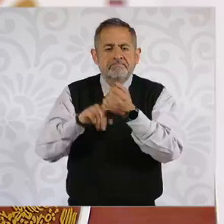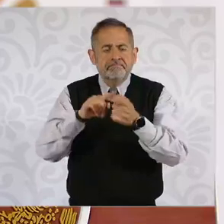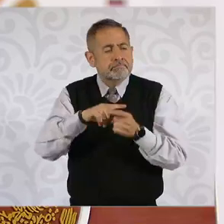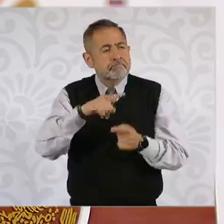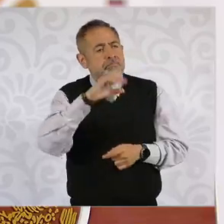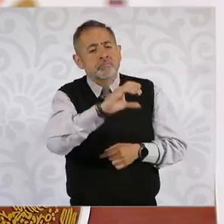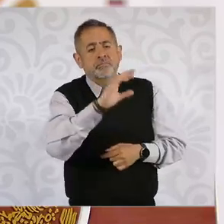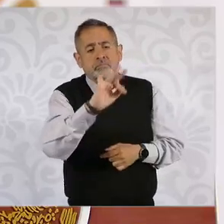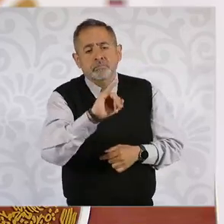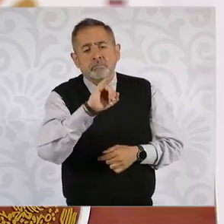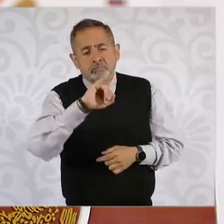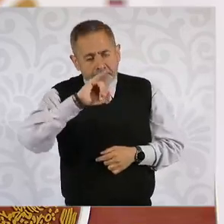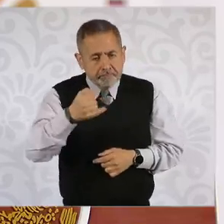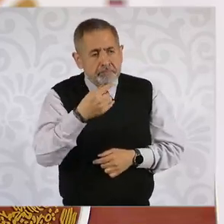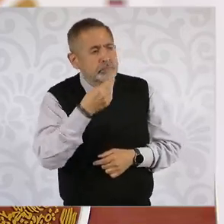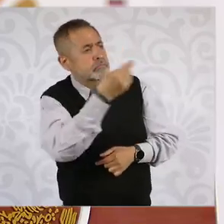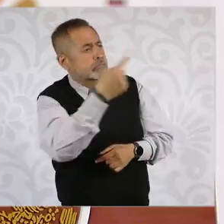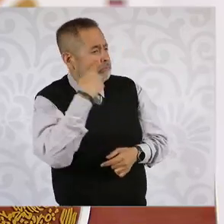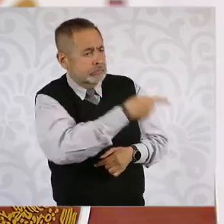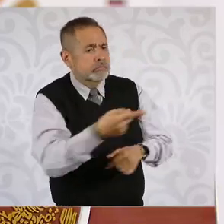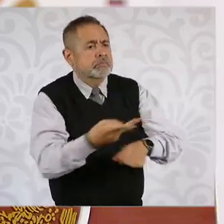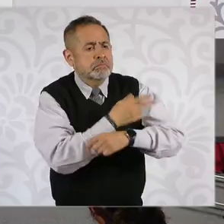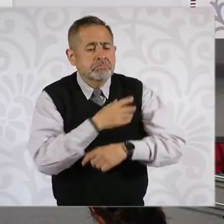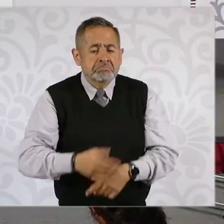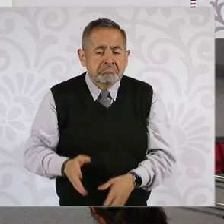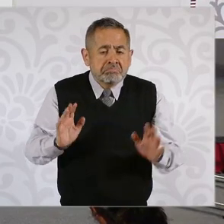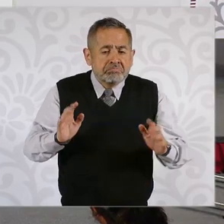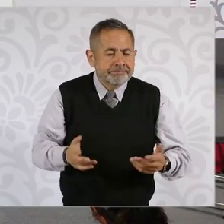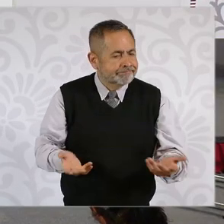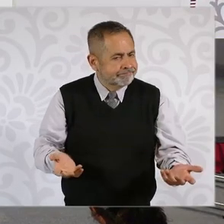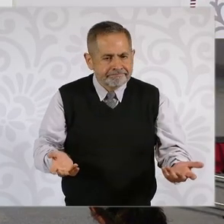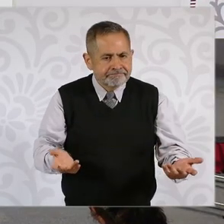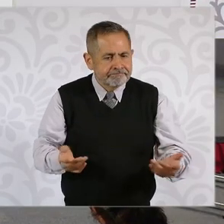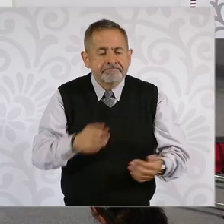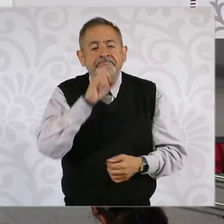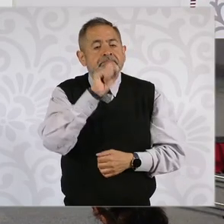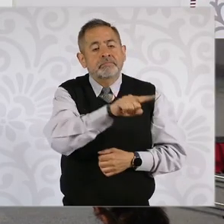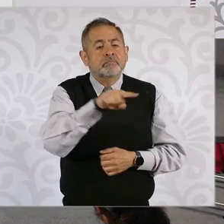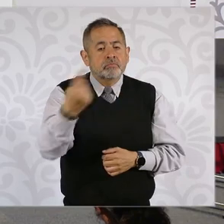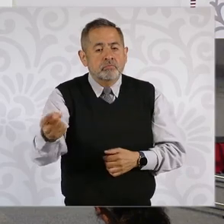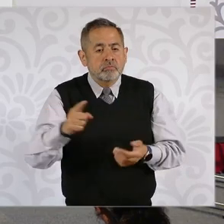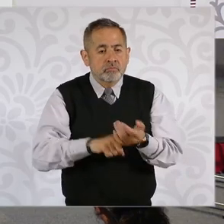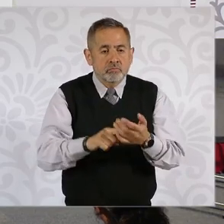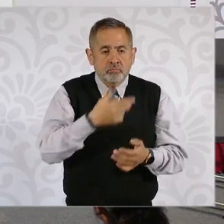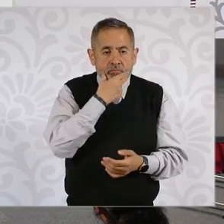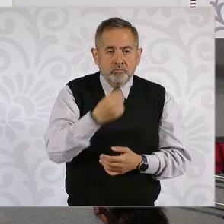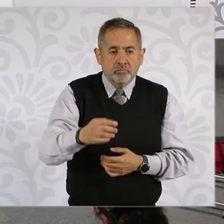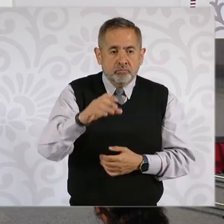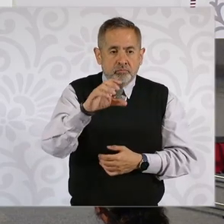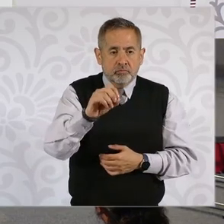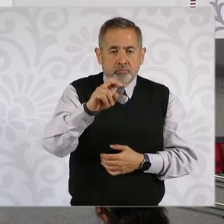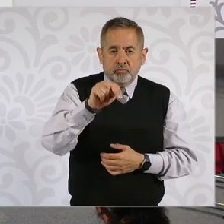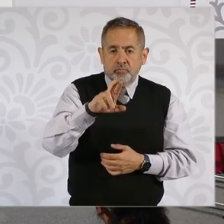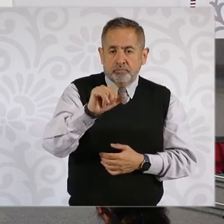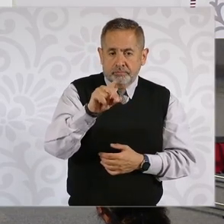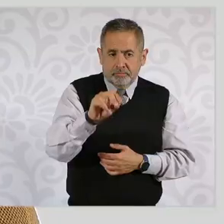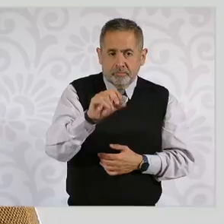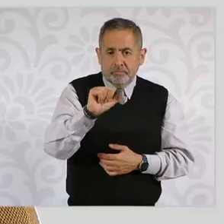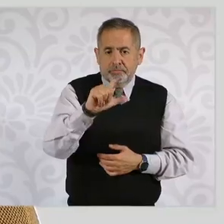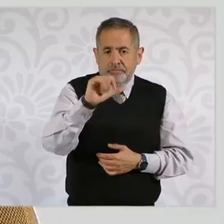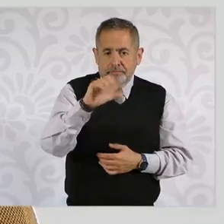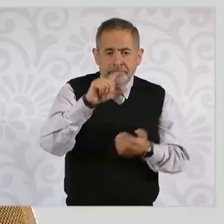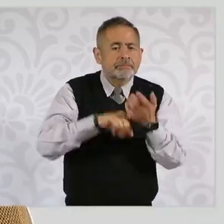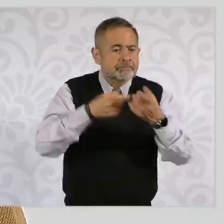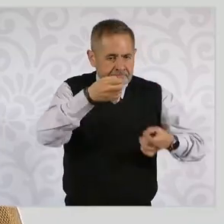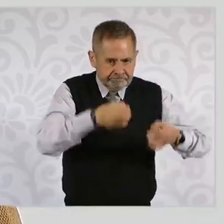Consejo de la Judicatura. También está el caso de Conrado Alcalá Romo, titular del tercero